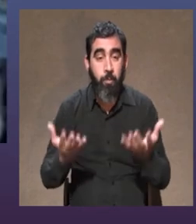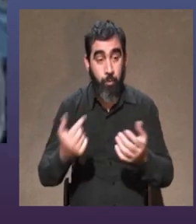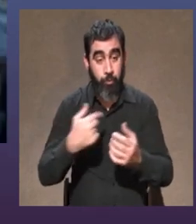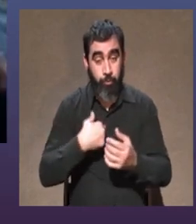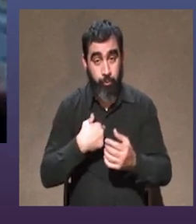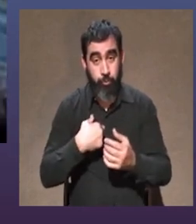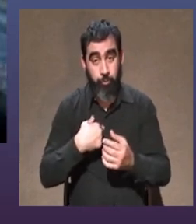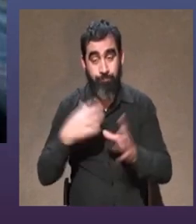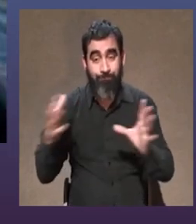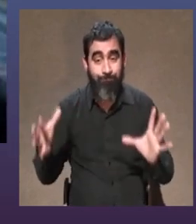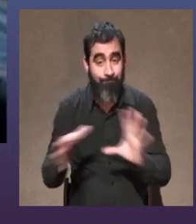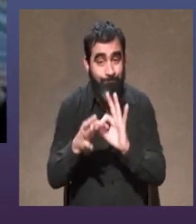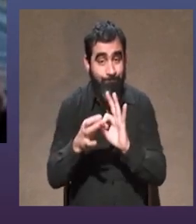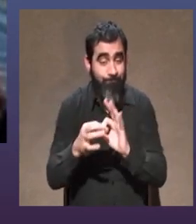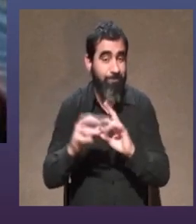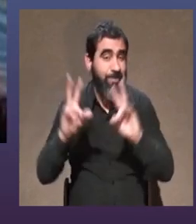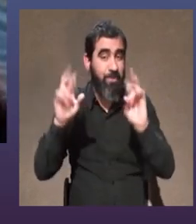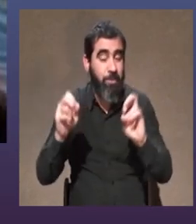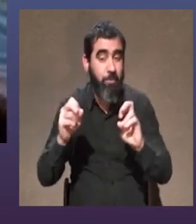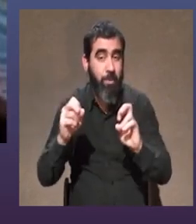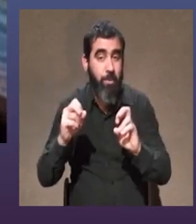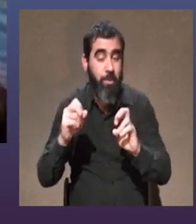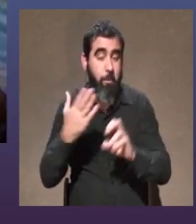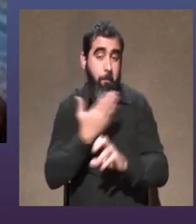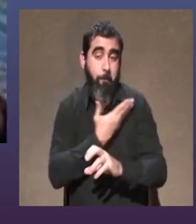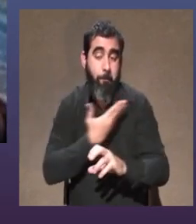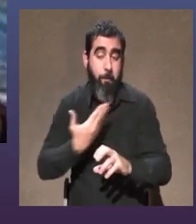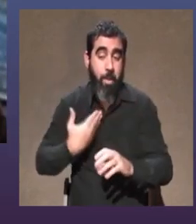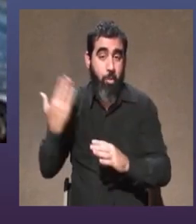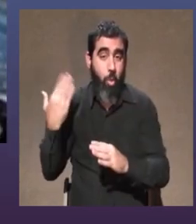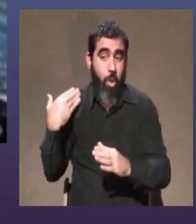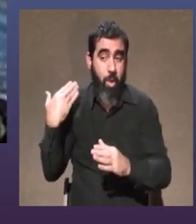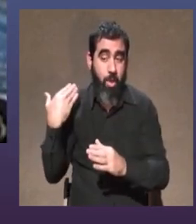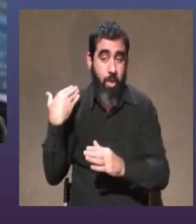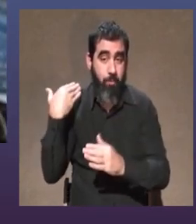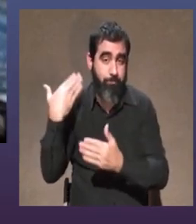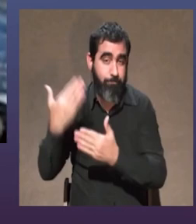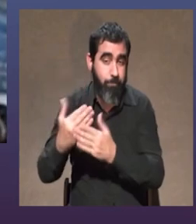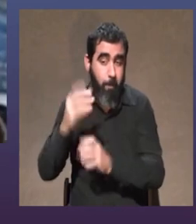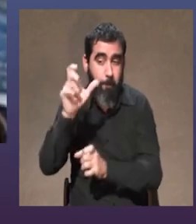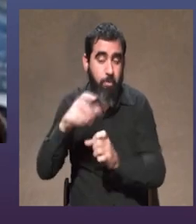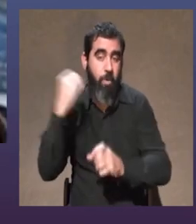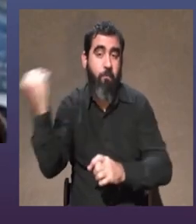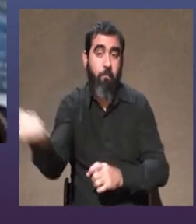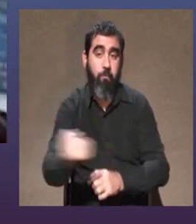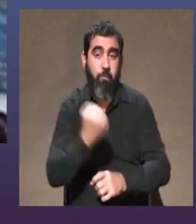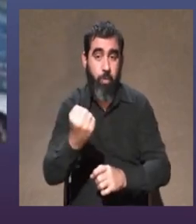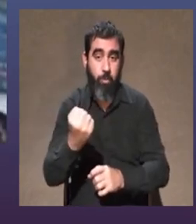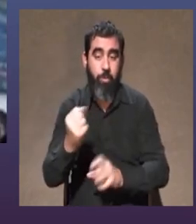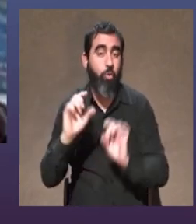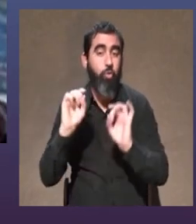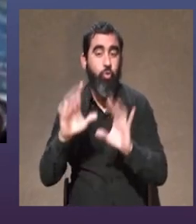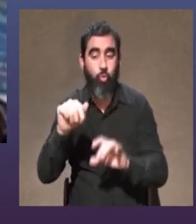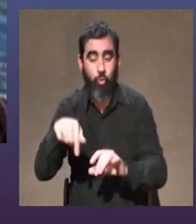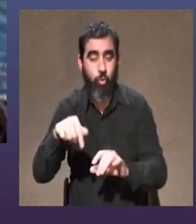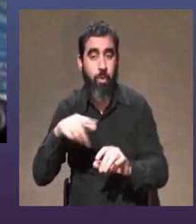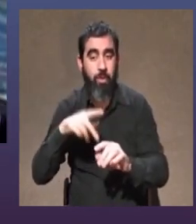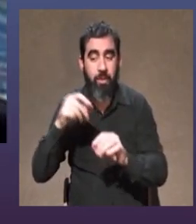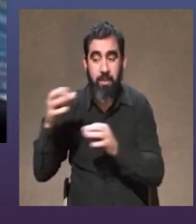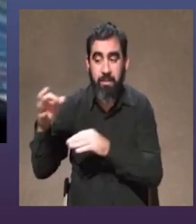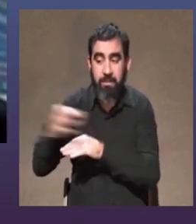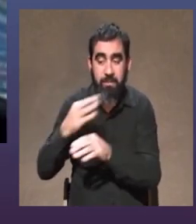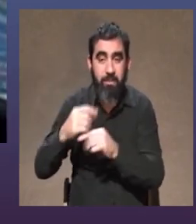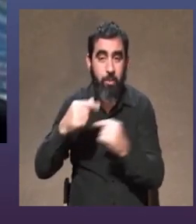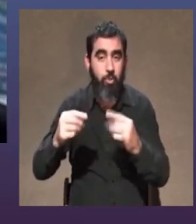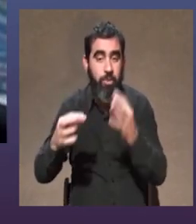bueno yo vinculo esto un poco a los maestros como siempre decimos o las personas que fueron fundamentales no solamente